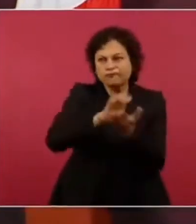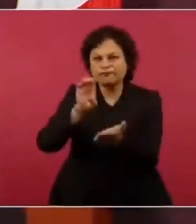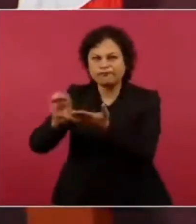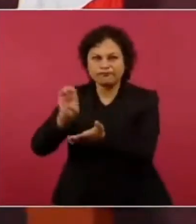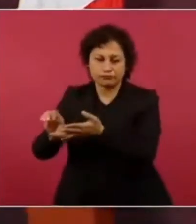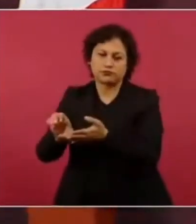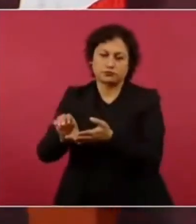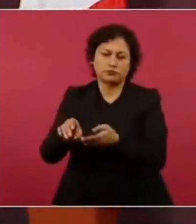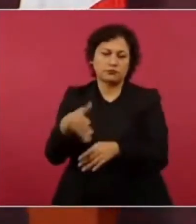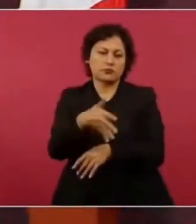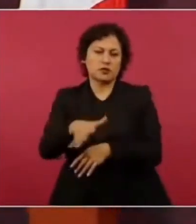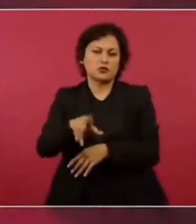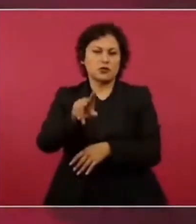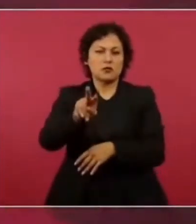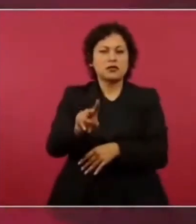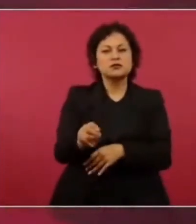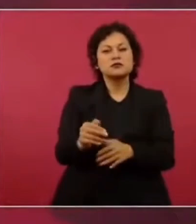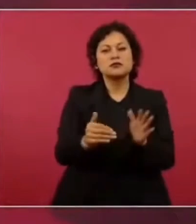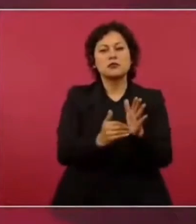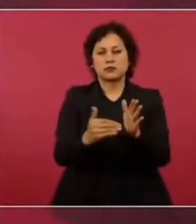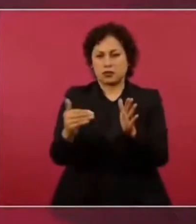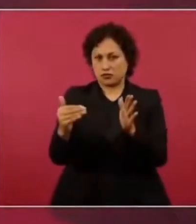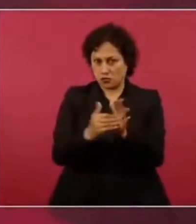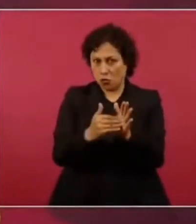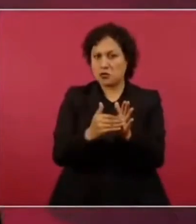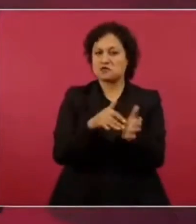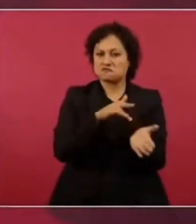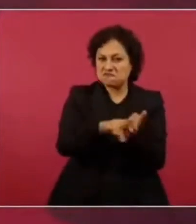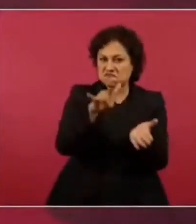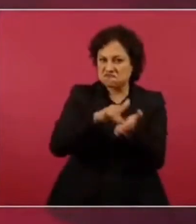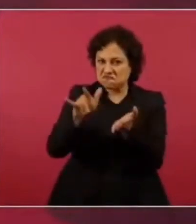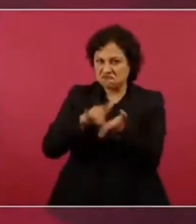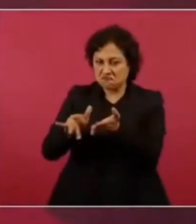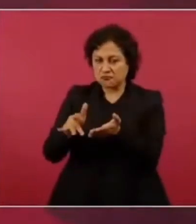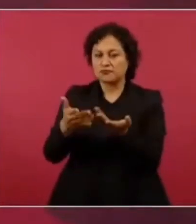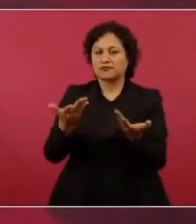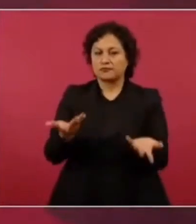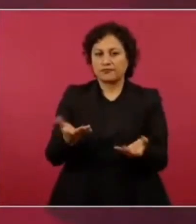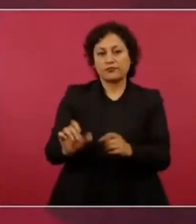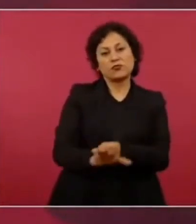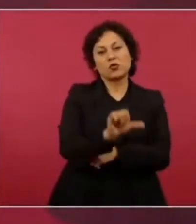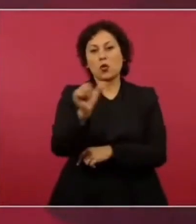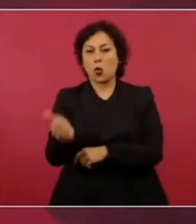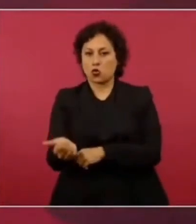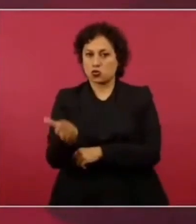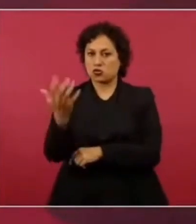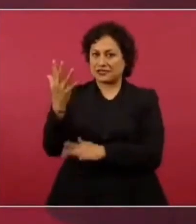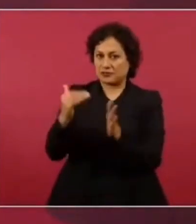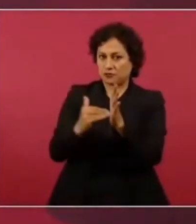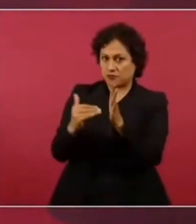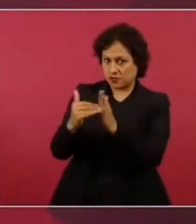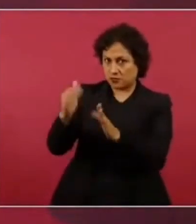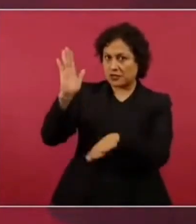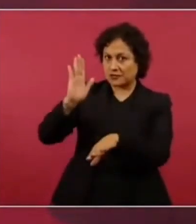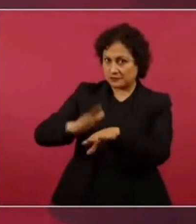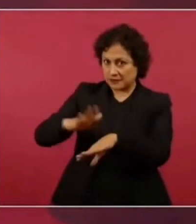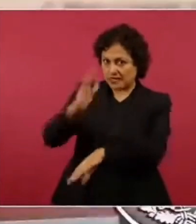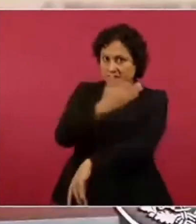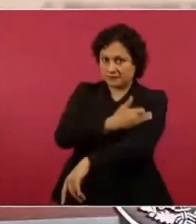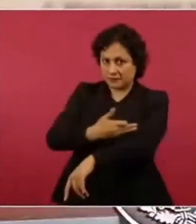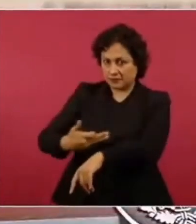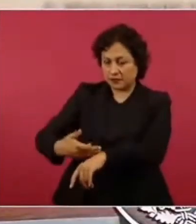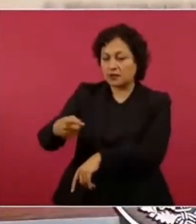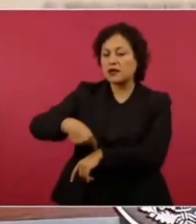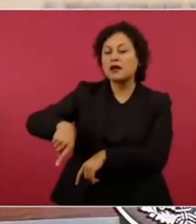un programa de bienestar y 5 más que también reciben apoyo